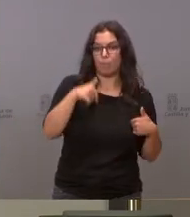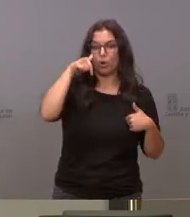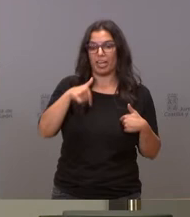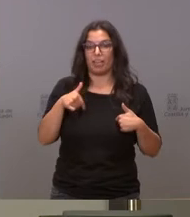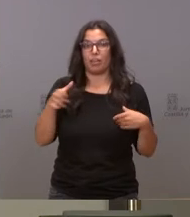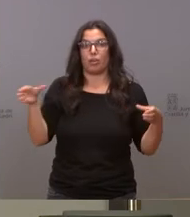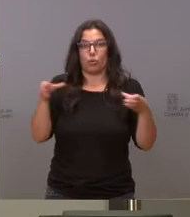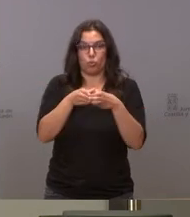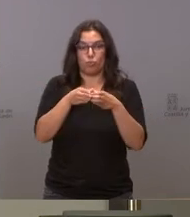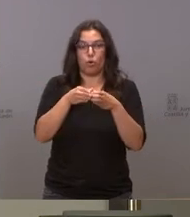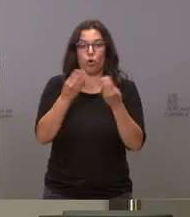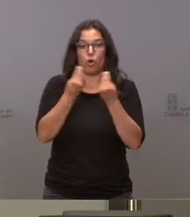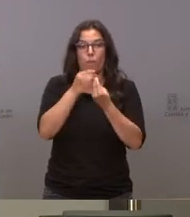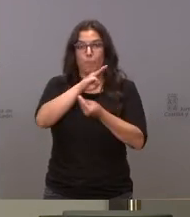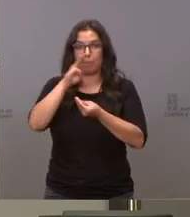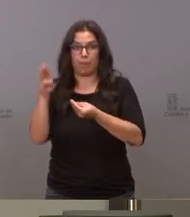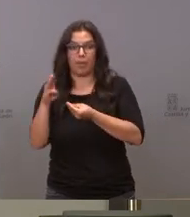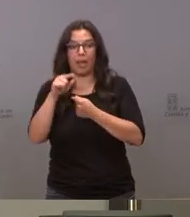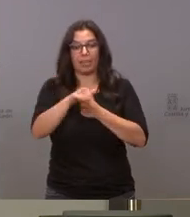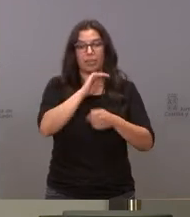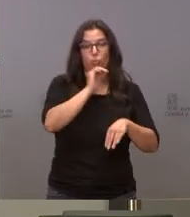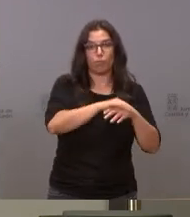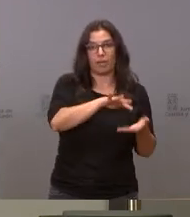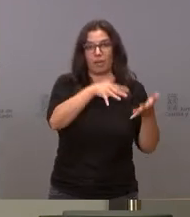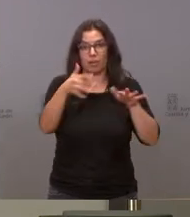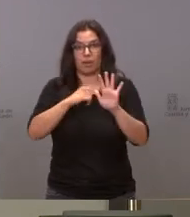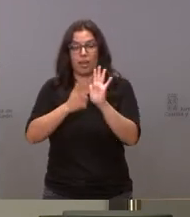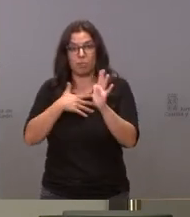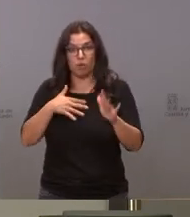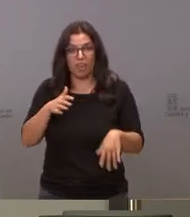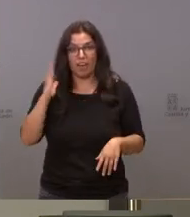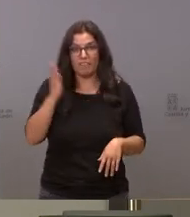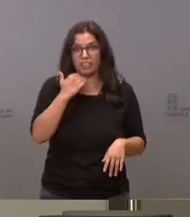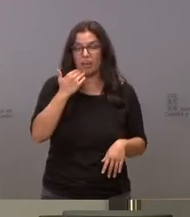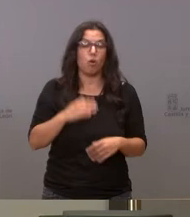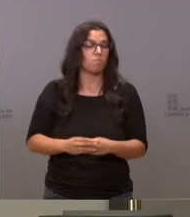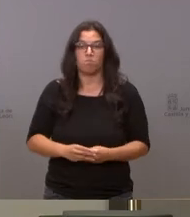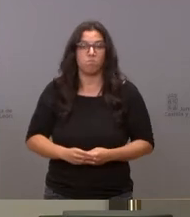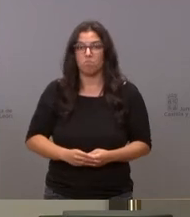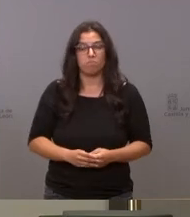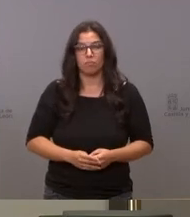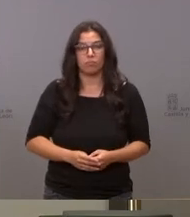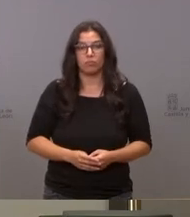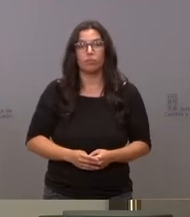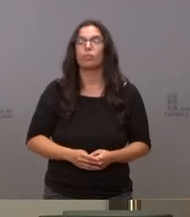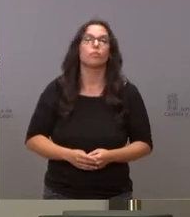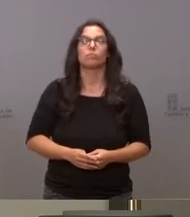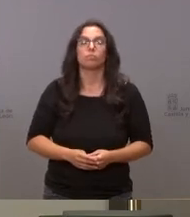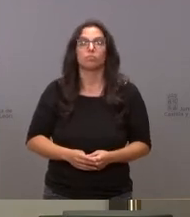la aplicación de esta ley aquí en Castilla León No, en absoluto quiero decir somos